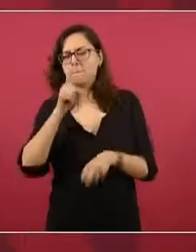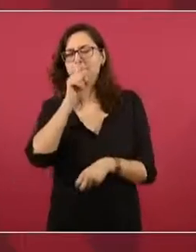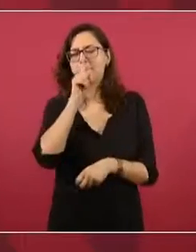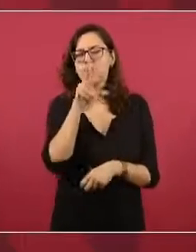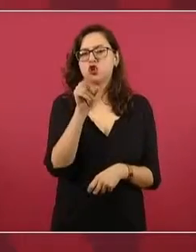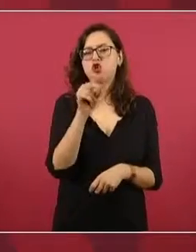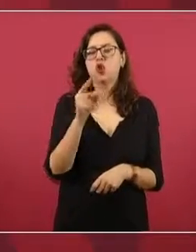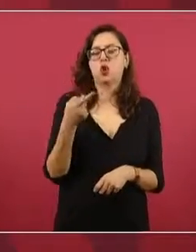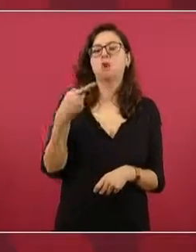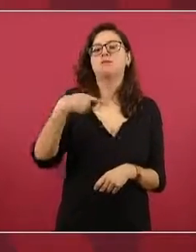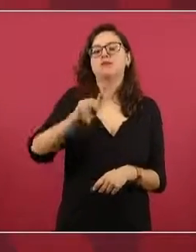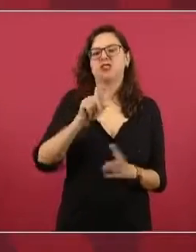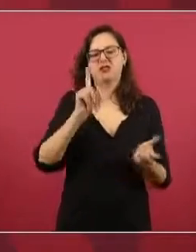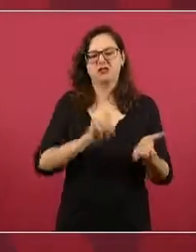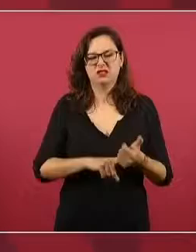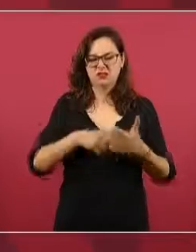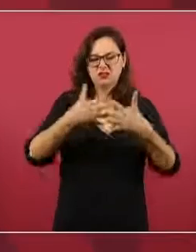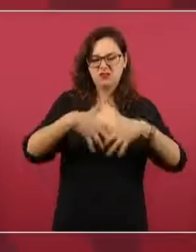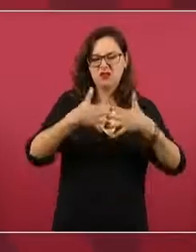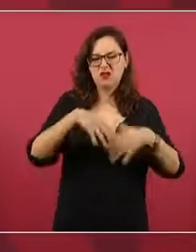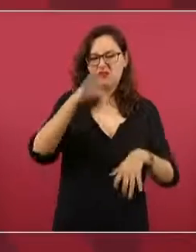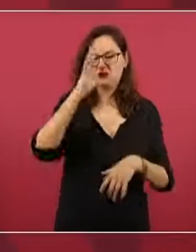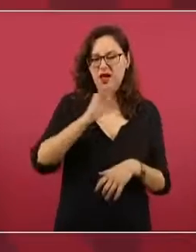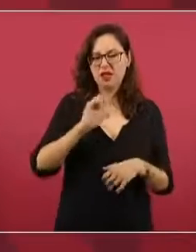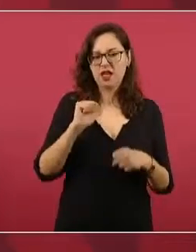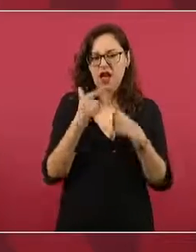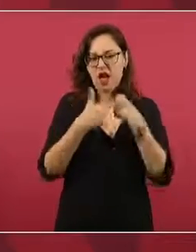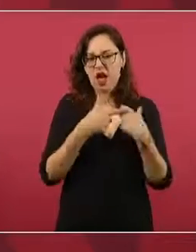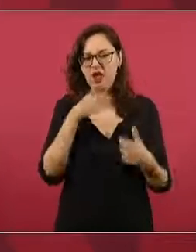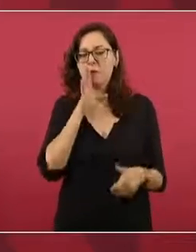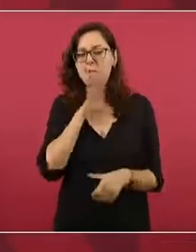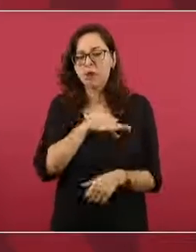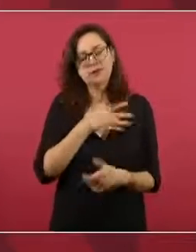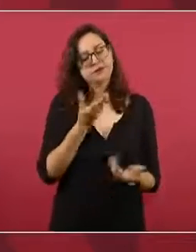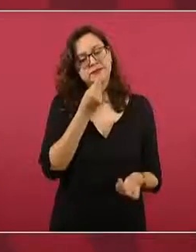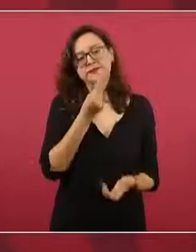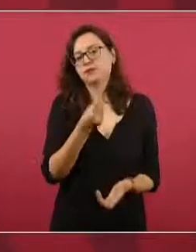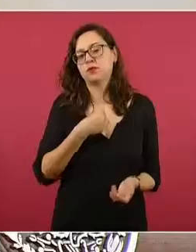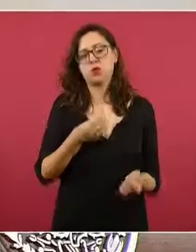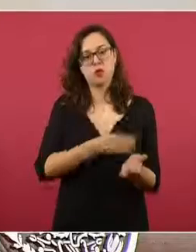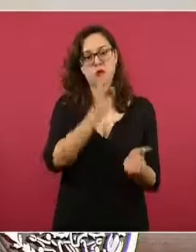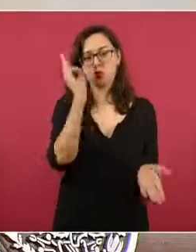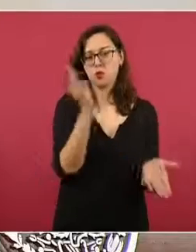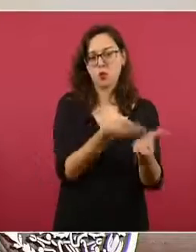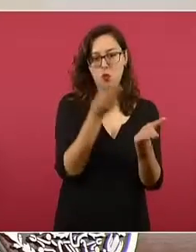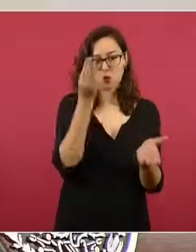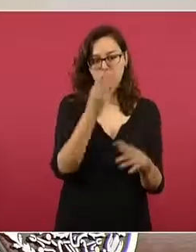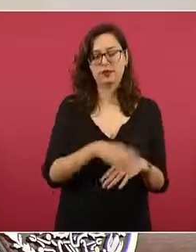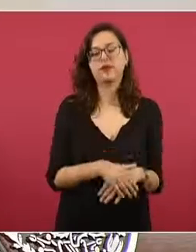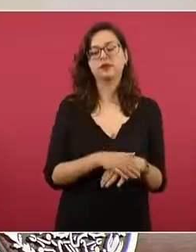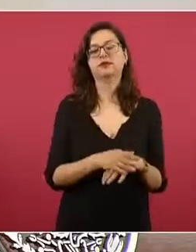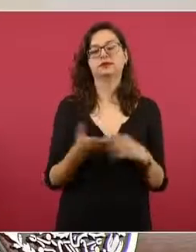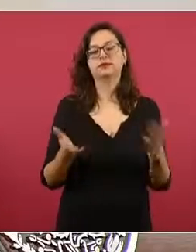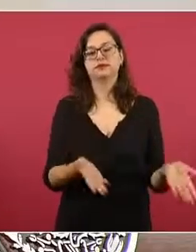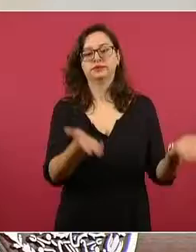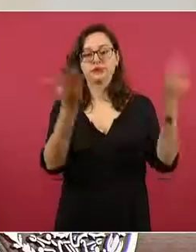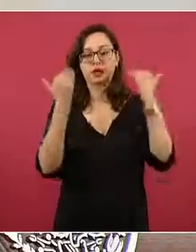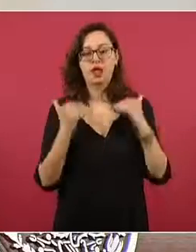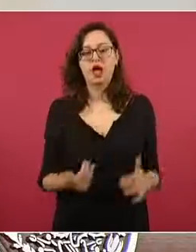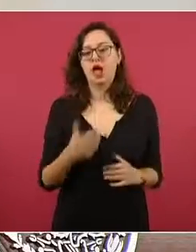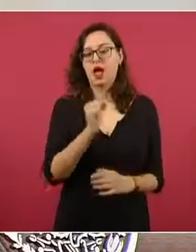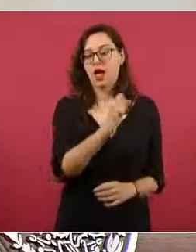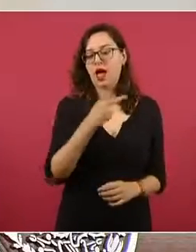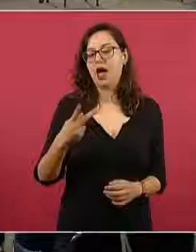litros completos y fueron sancionados. Y si no tomamos en cuenta el margen, las más baratas para la gasolina